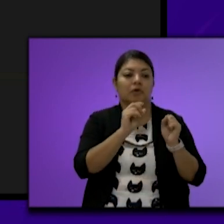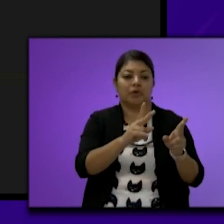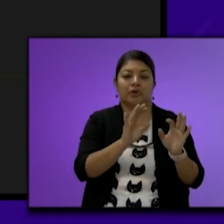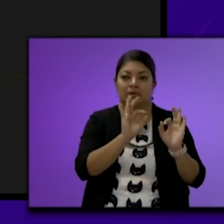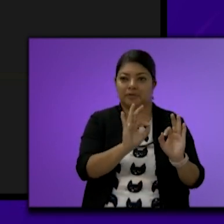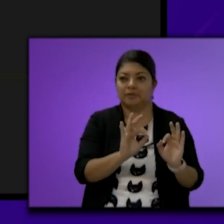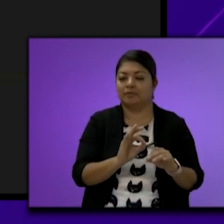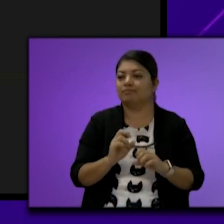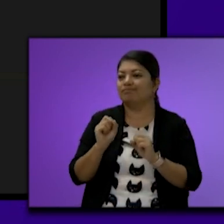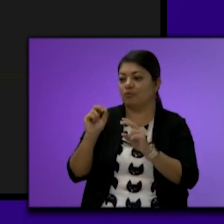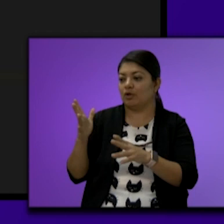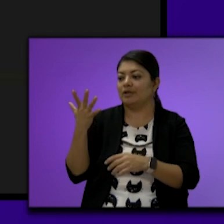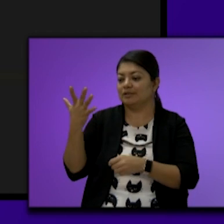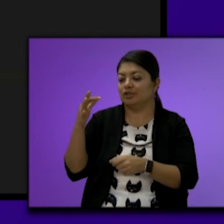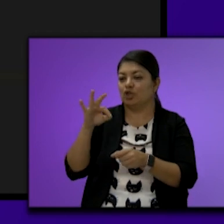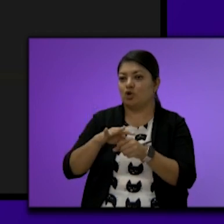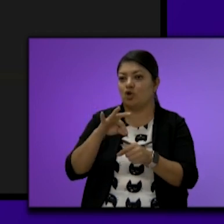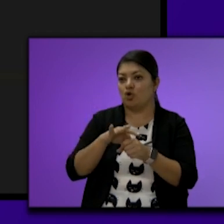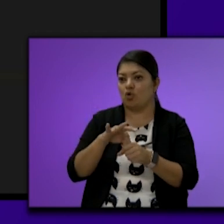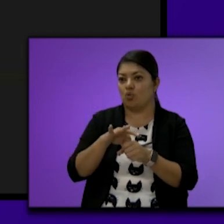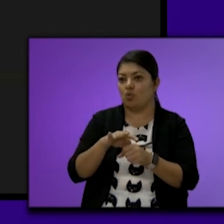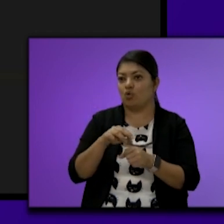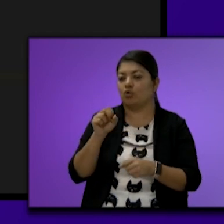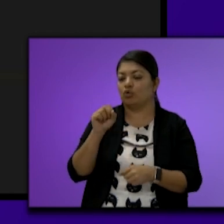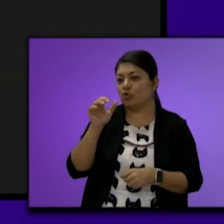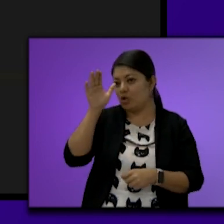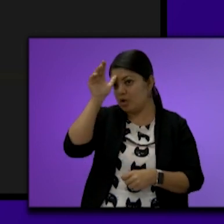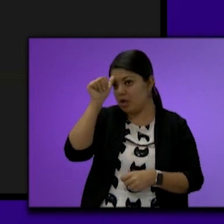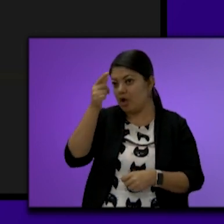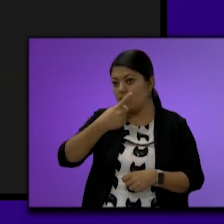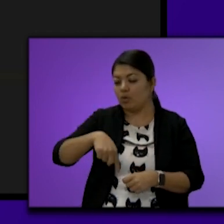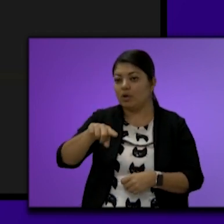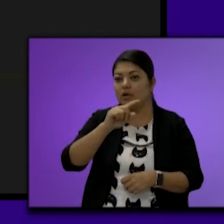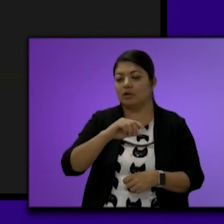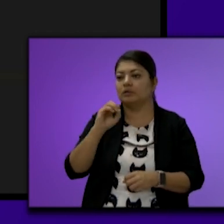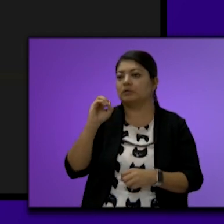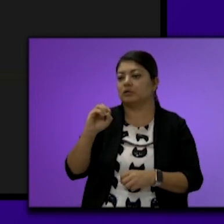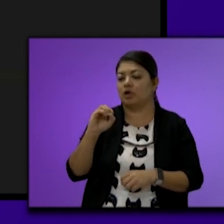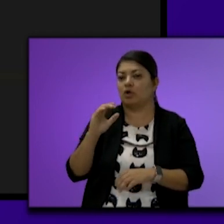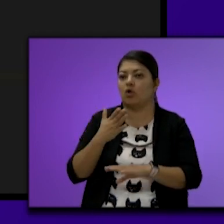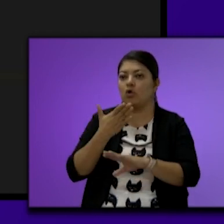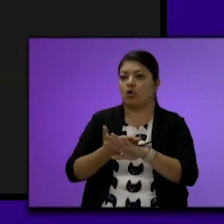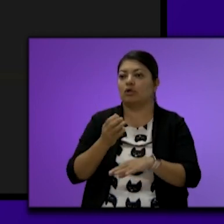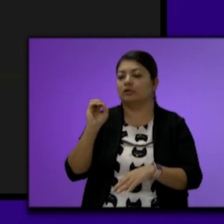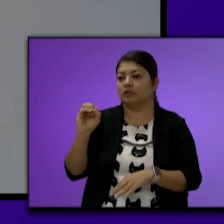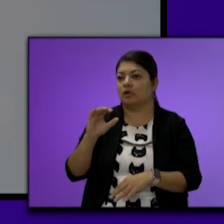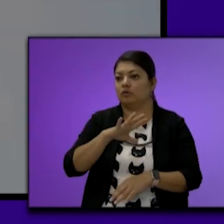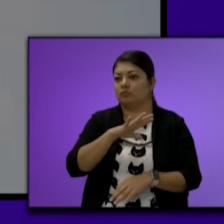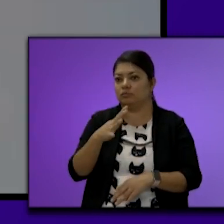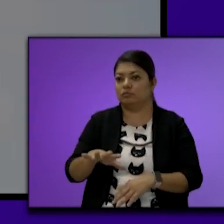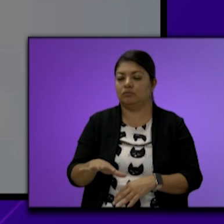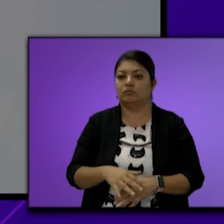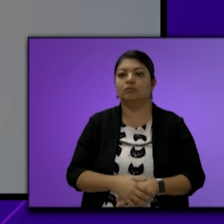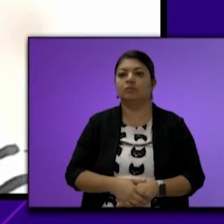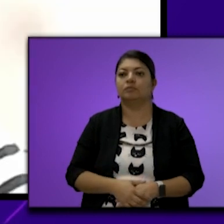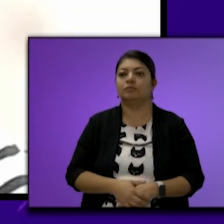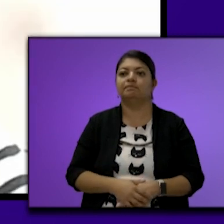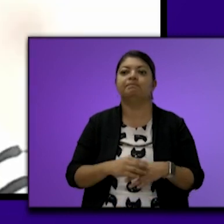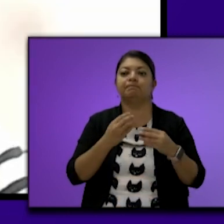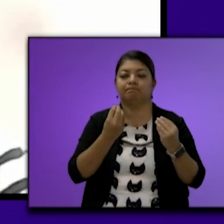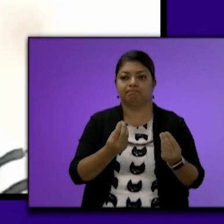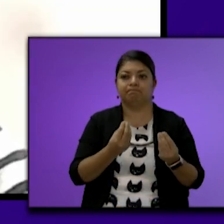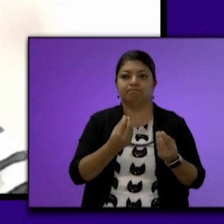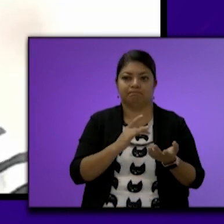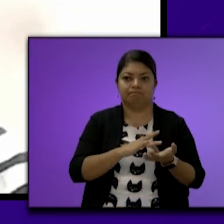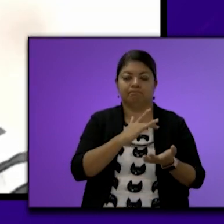5 votos A favor Cero en contra Y cero obtenciones Muy bien Tenemos